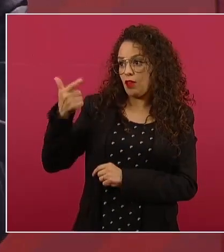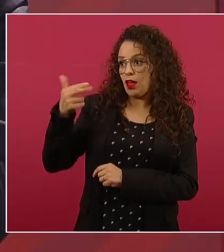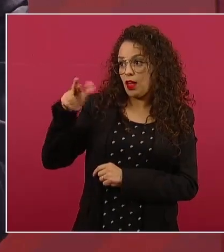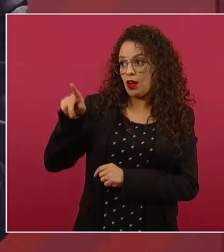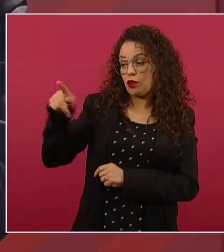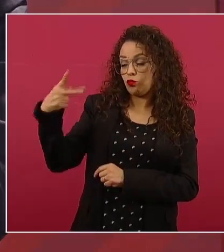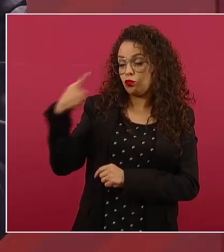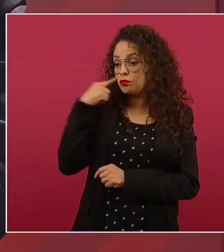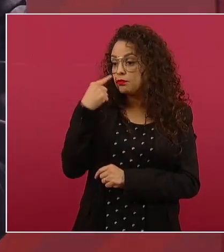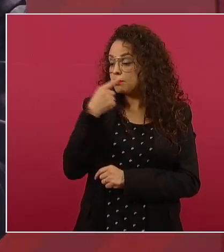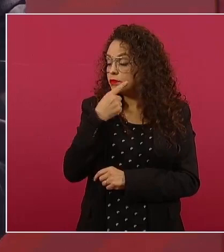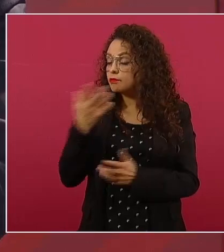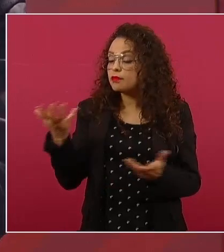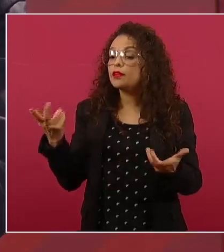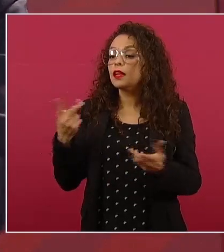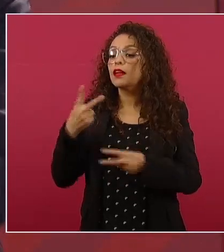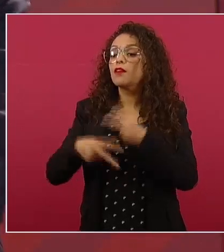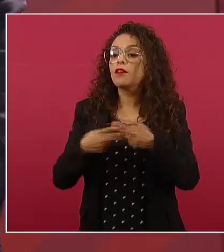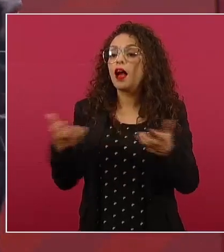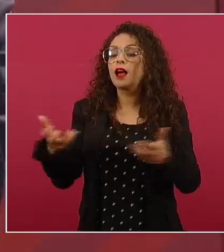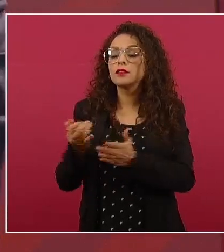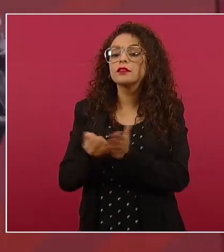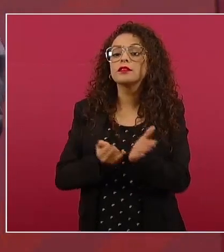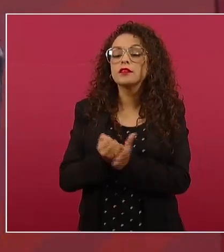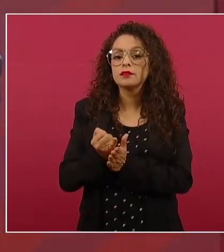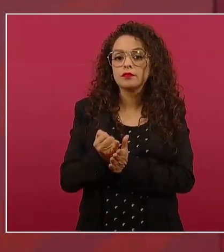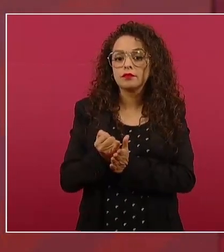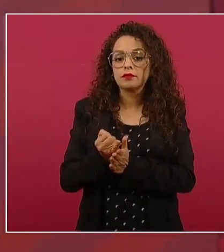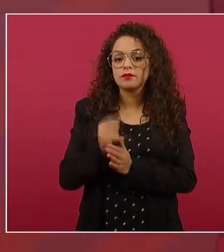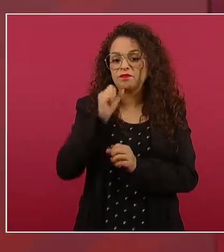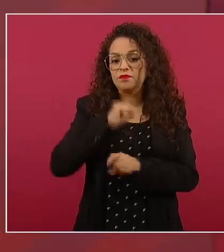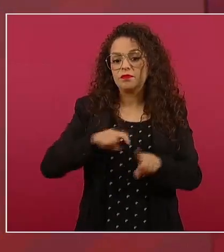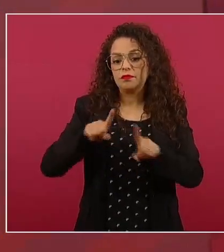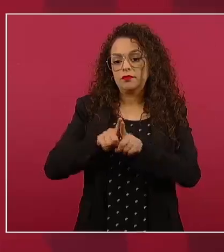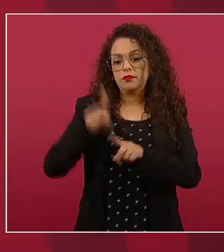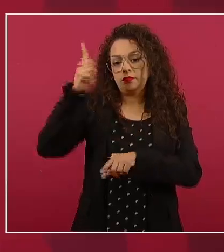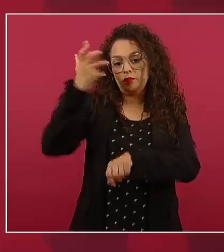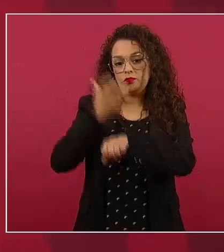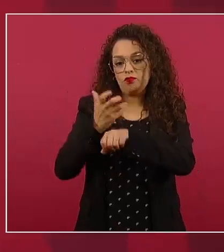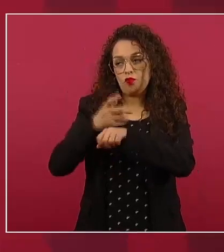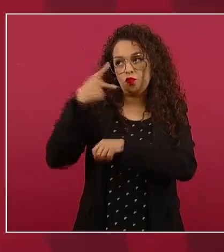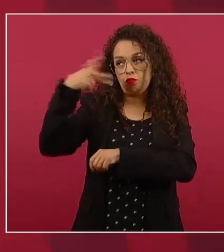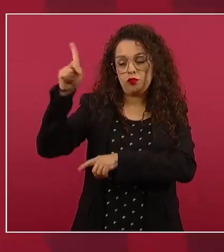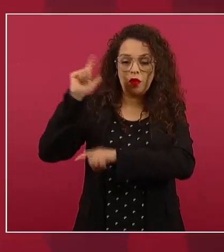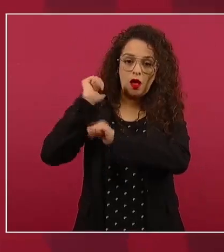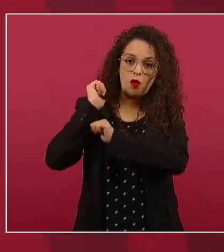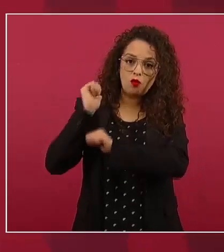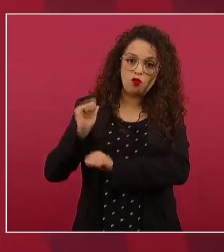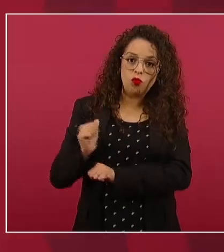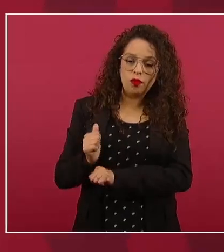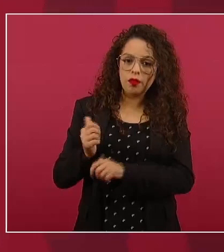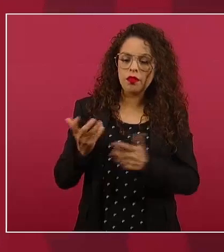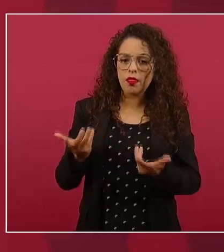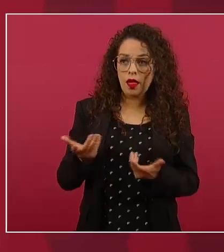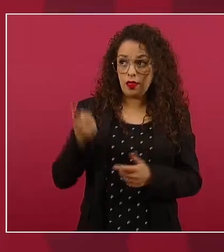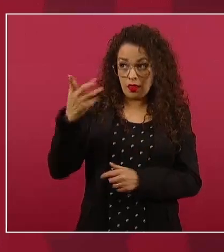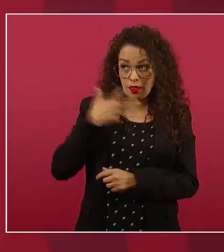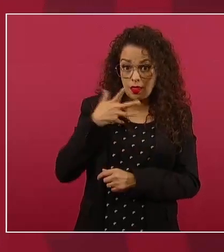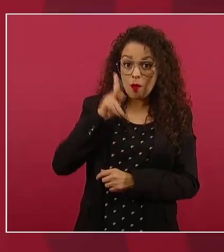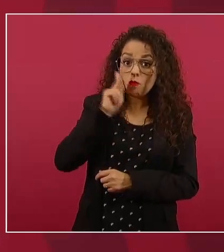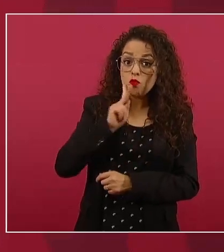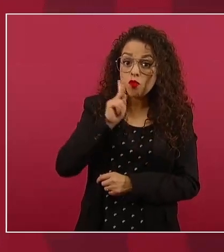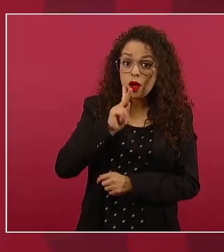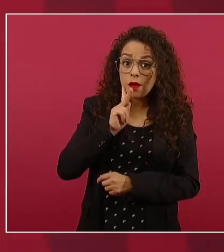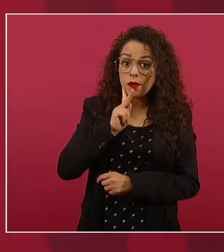y las autoridades de Estados Unidos aportar pruebas, si tienen.